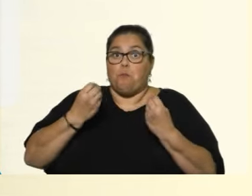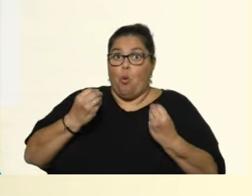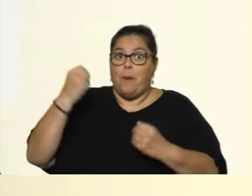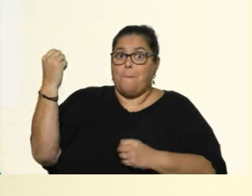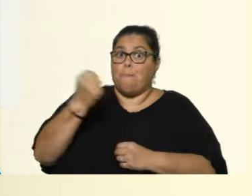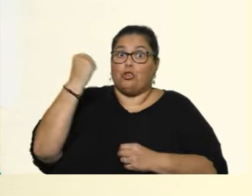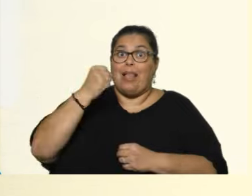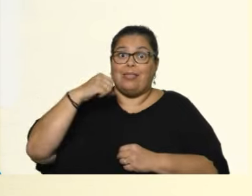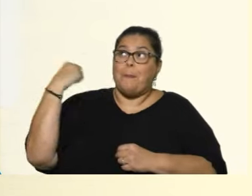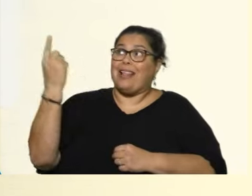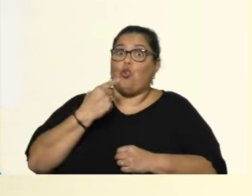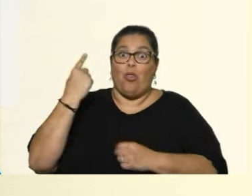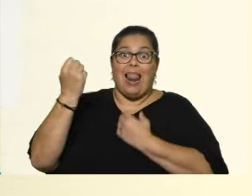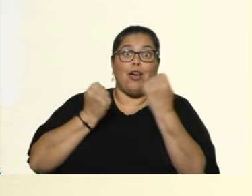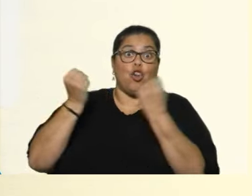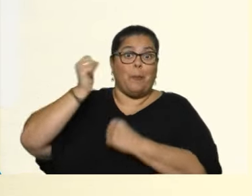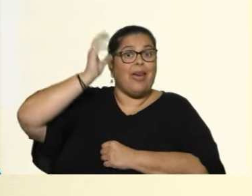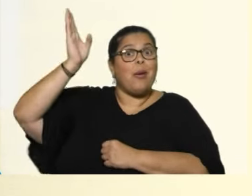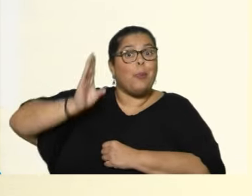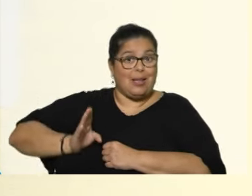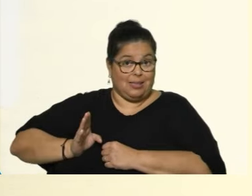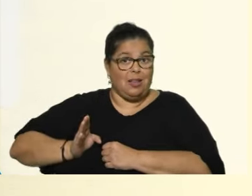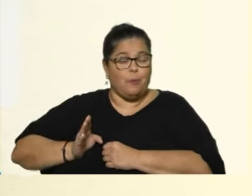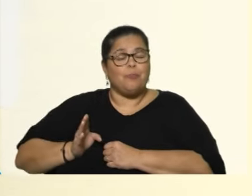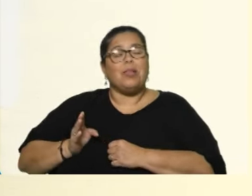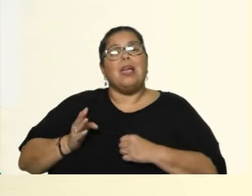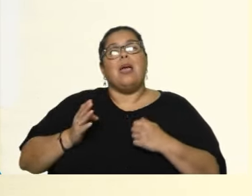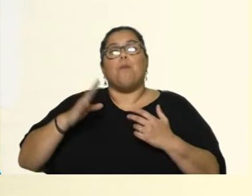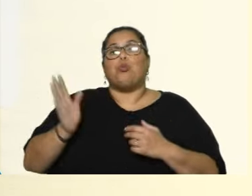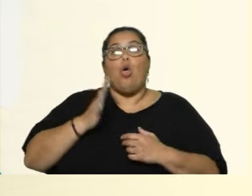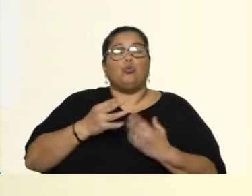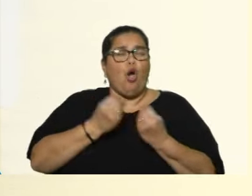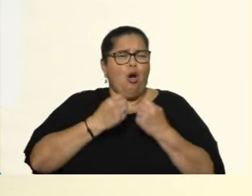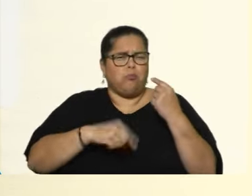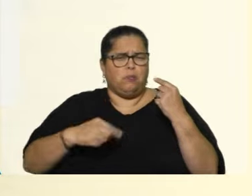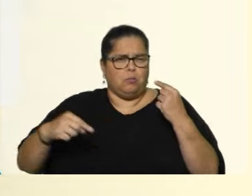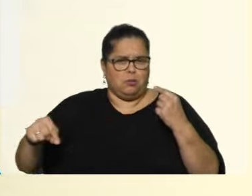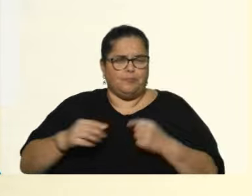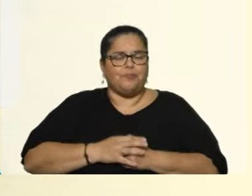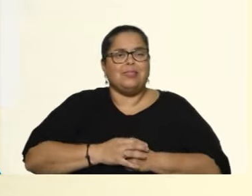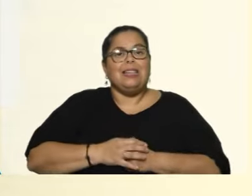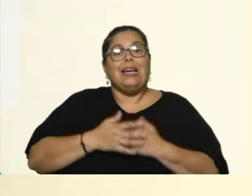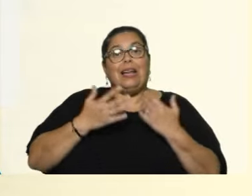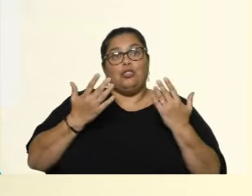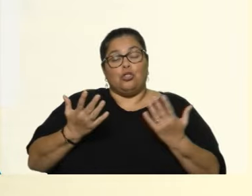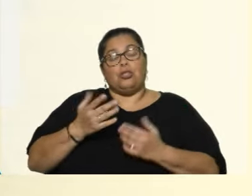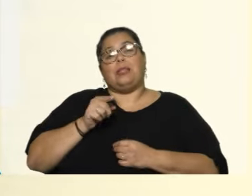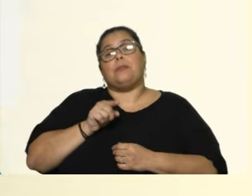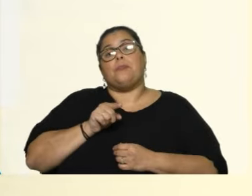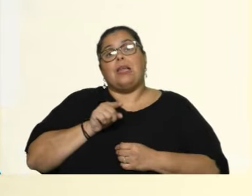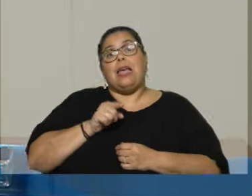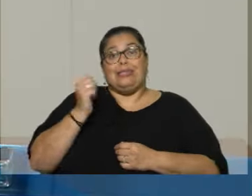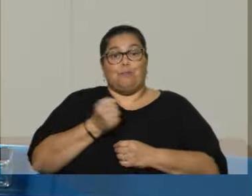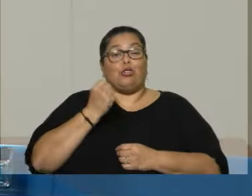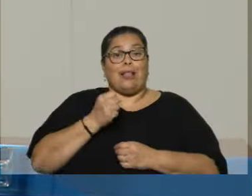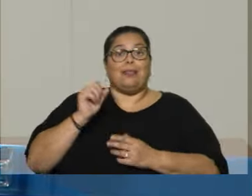a partir de lo que estamos viendo. Y a medida que tomamos esa magnitud, entonces, de Río Grande en la economía brasileña, vamos